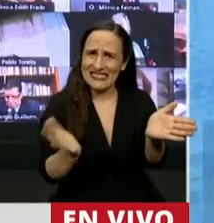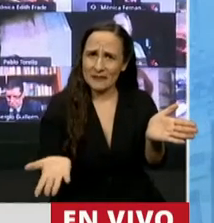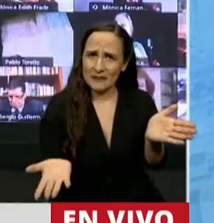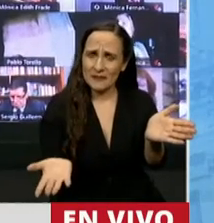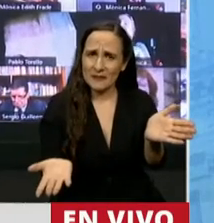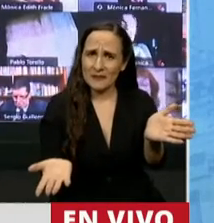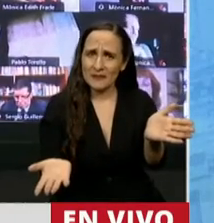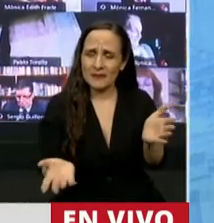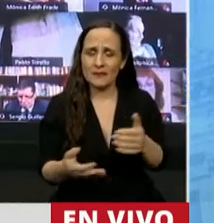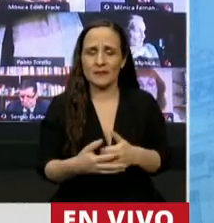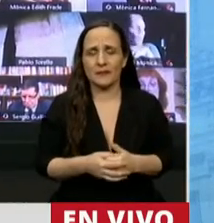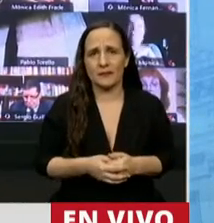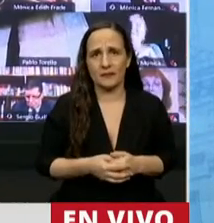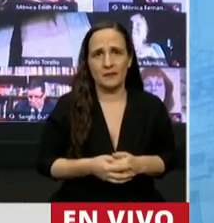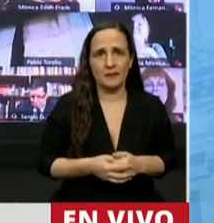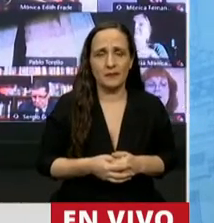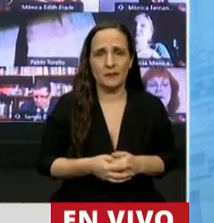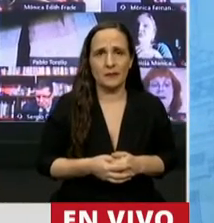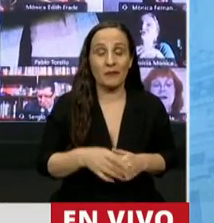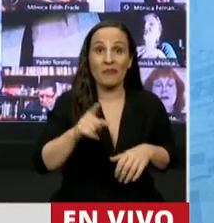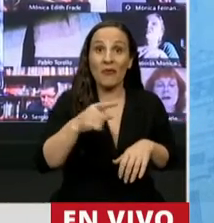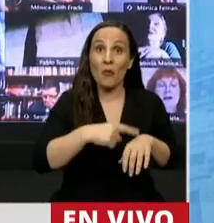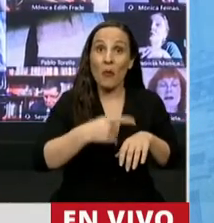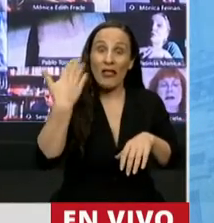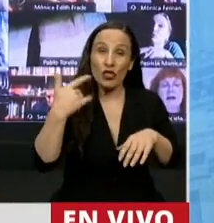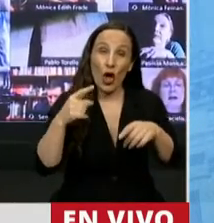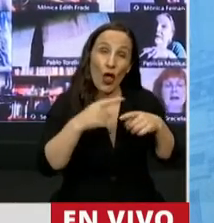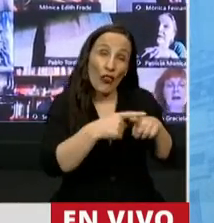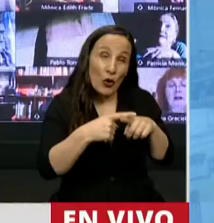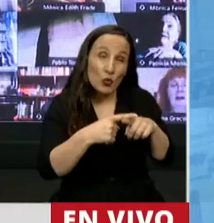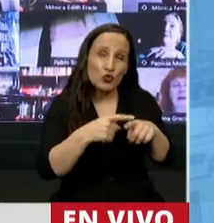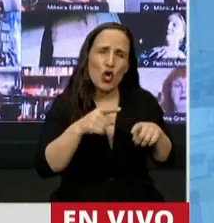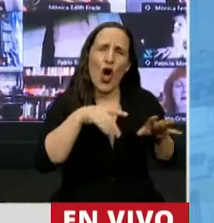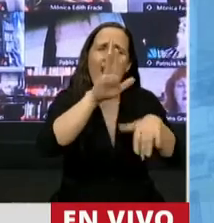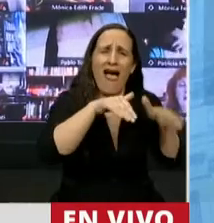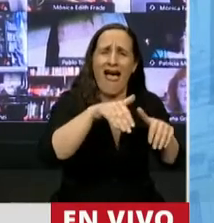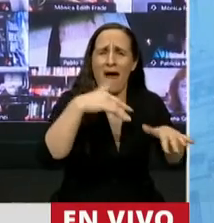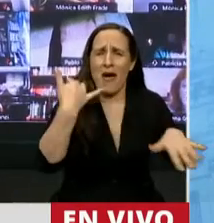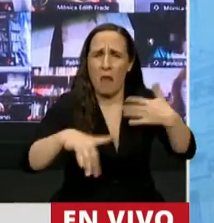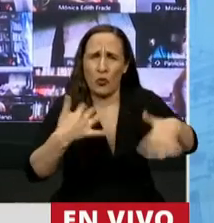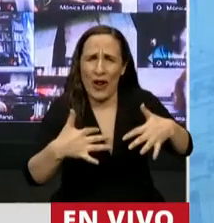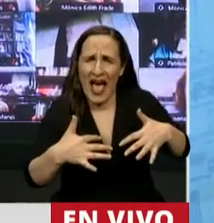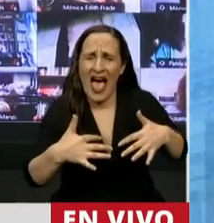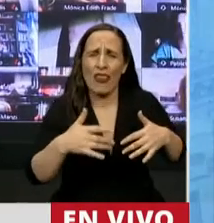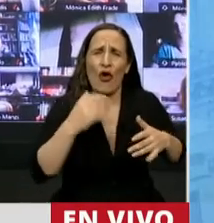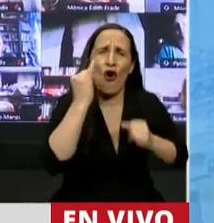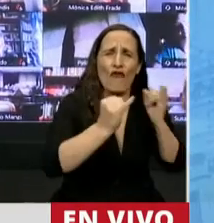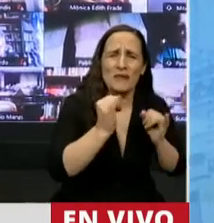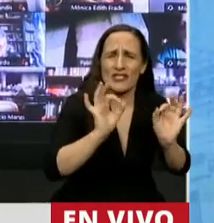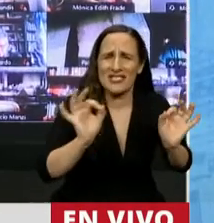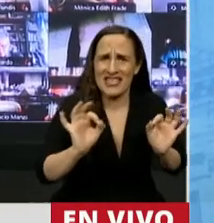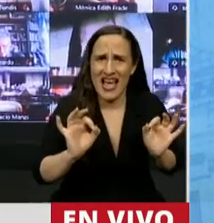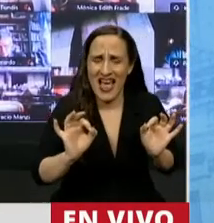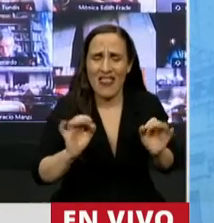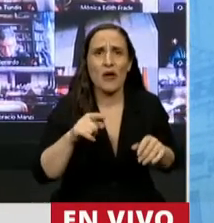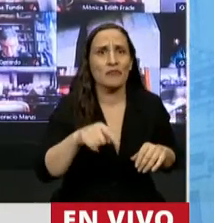Para colmo de males, cuando en el seno de esa discusión llamada a las apuradas, sin los elementos informativos, le